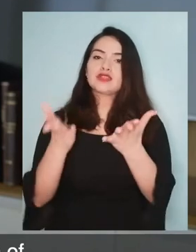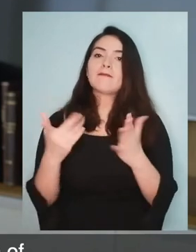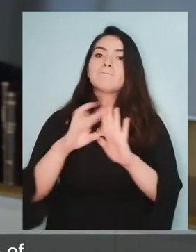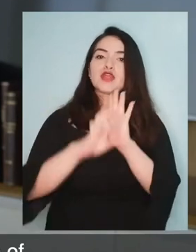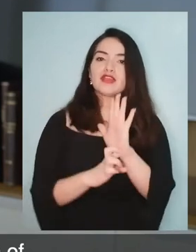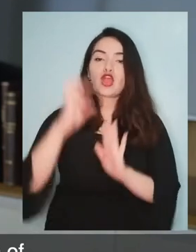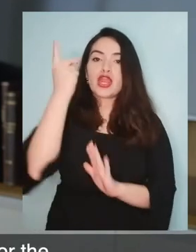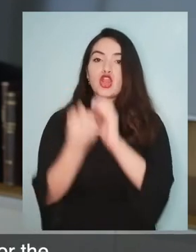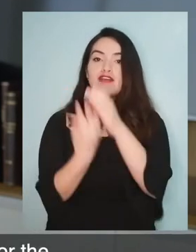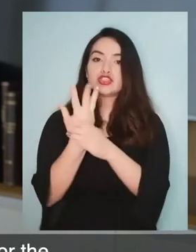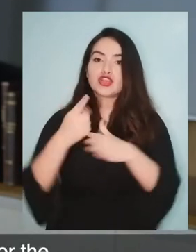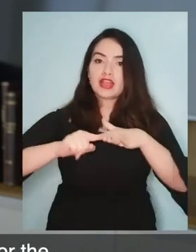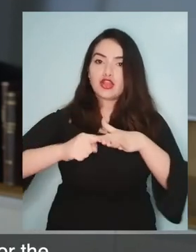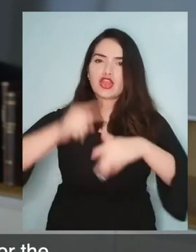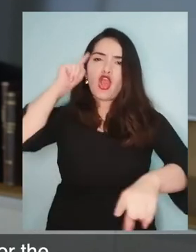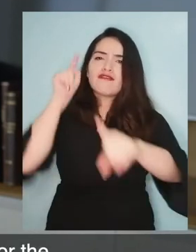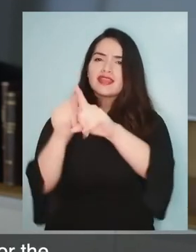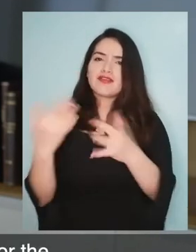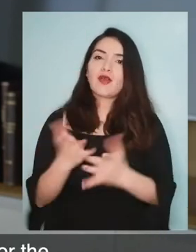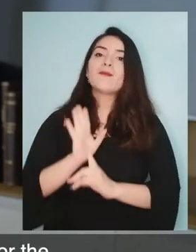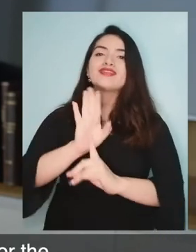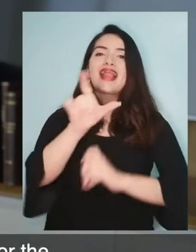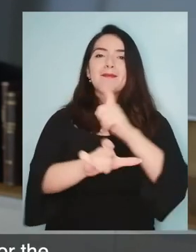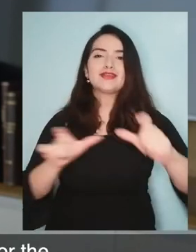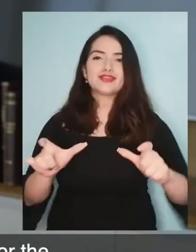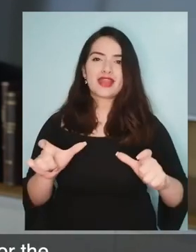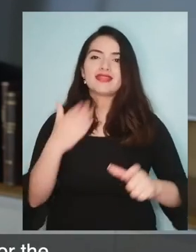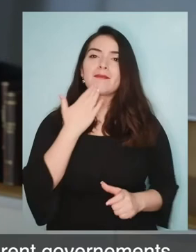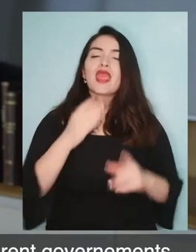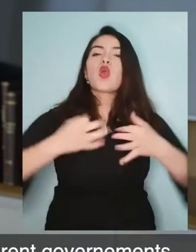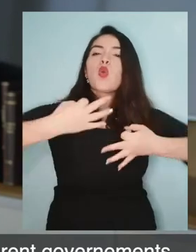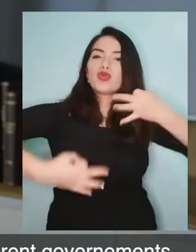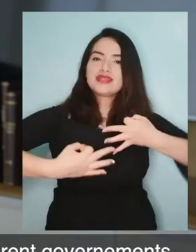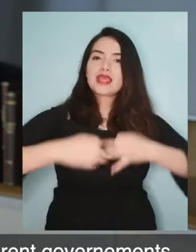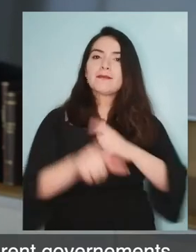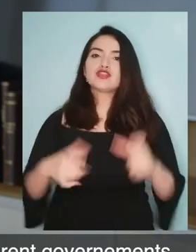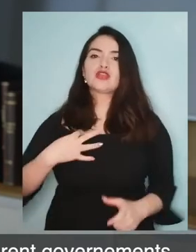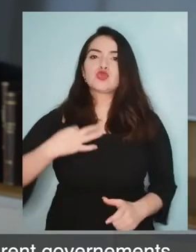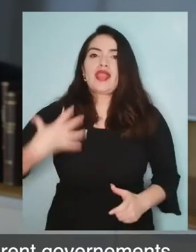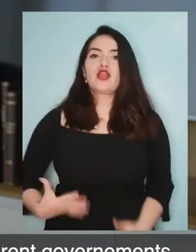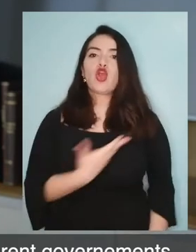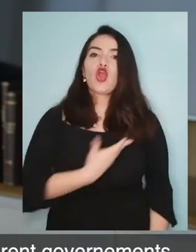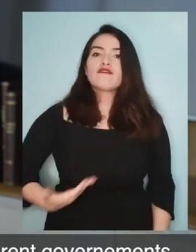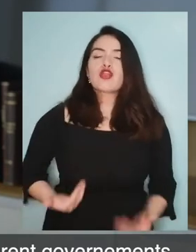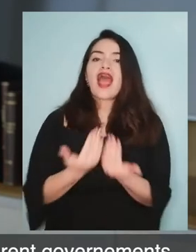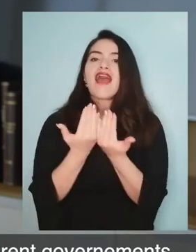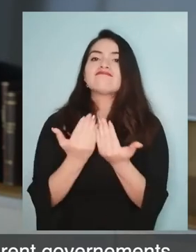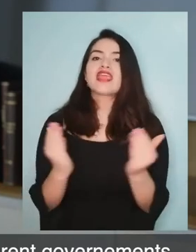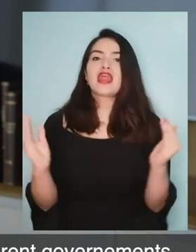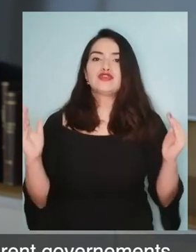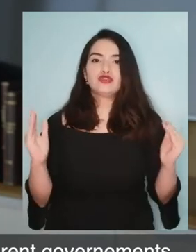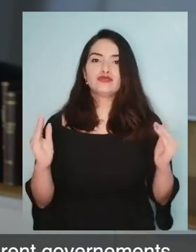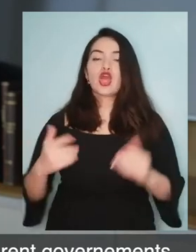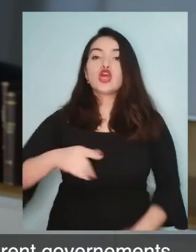relación con impulsar proyectos de innovación tecnológica cuyo norte ha sido visibilizar a las personas, así como legitimar la justicia frente a la ciudadanía al alero del